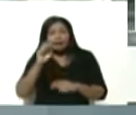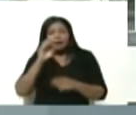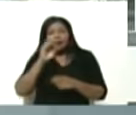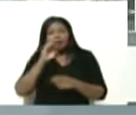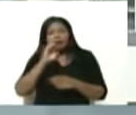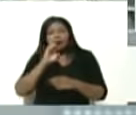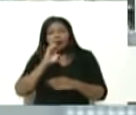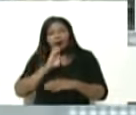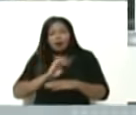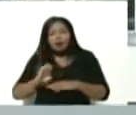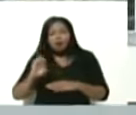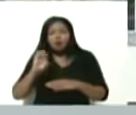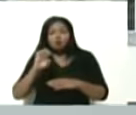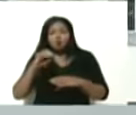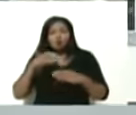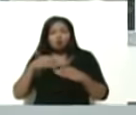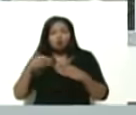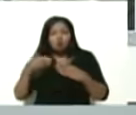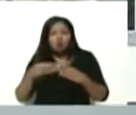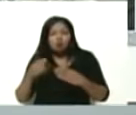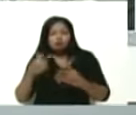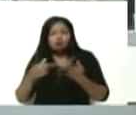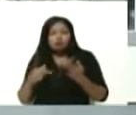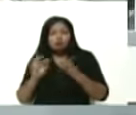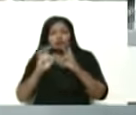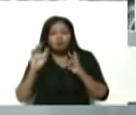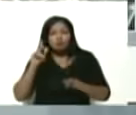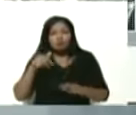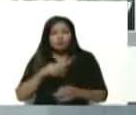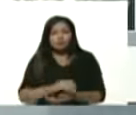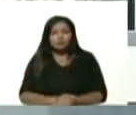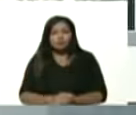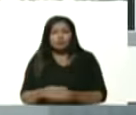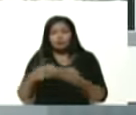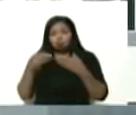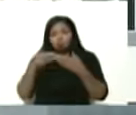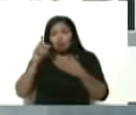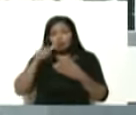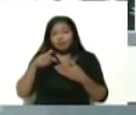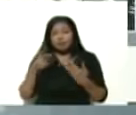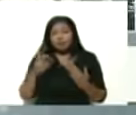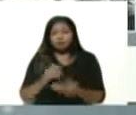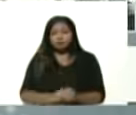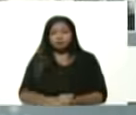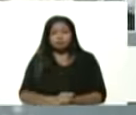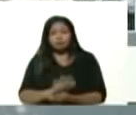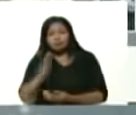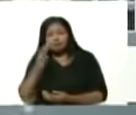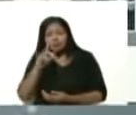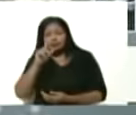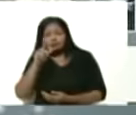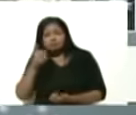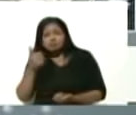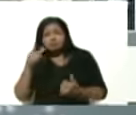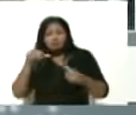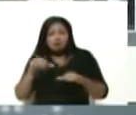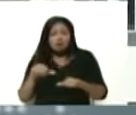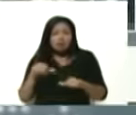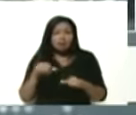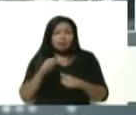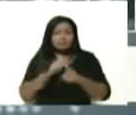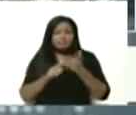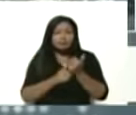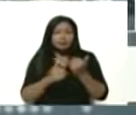yuanes en rublos en dólares inclusive ¿qué te parece vicepresidenta? tremenda idea